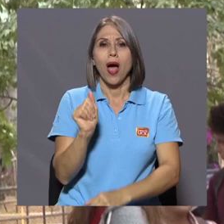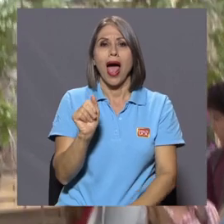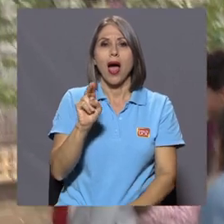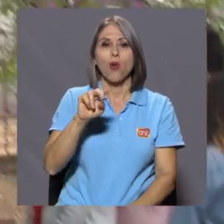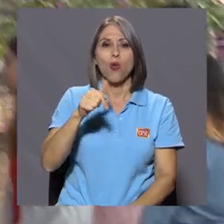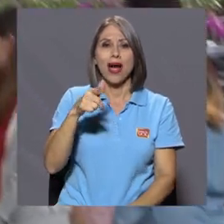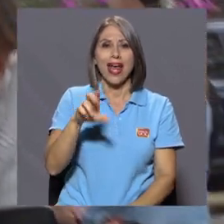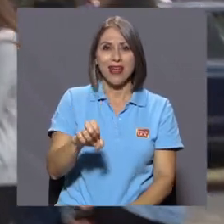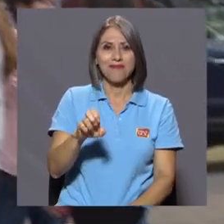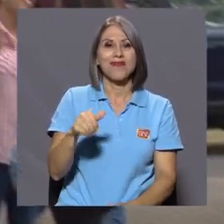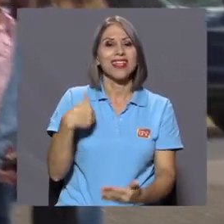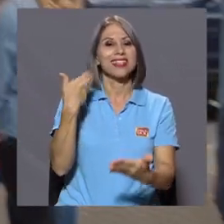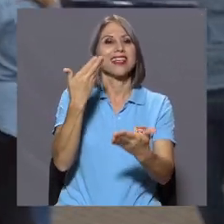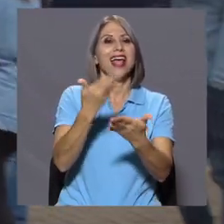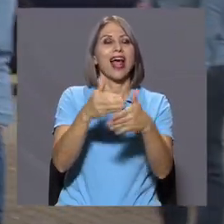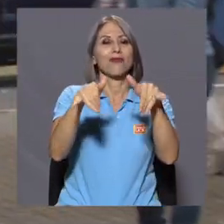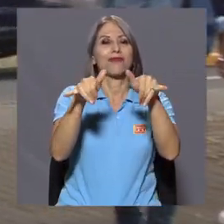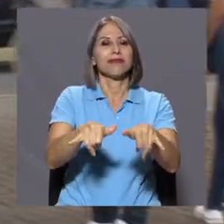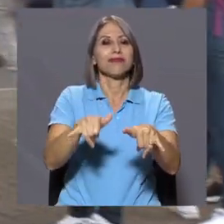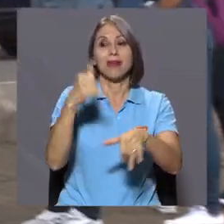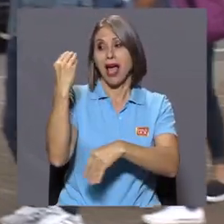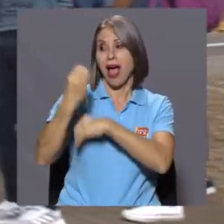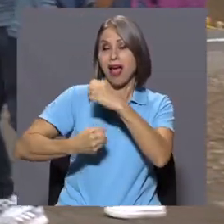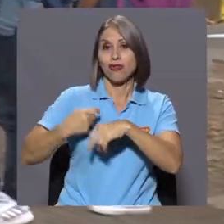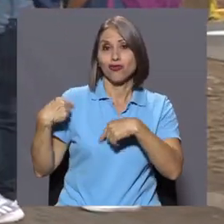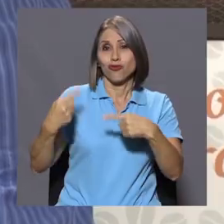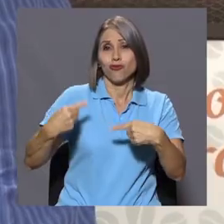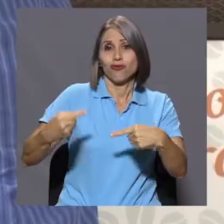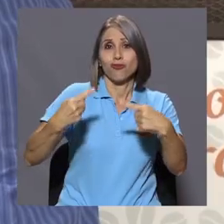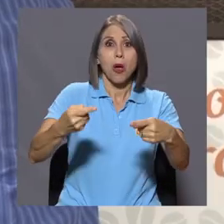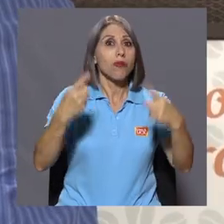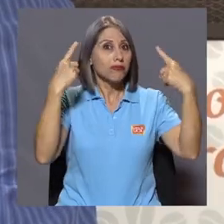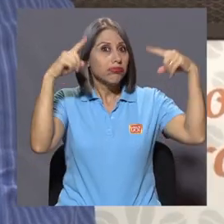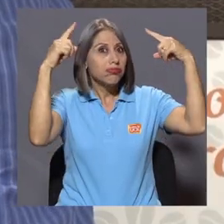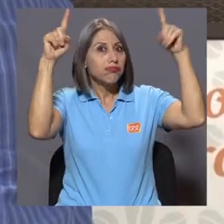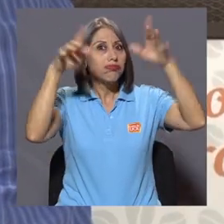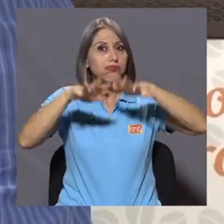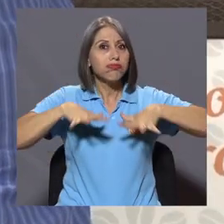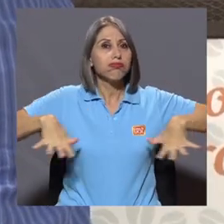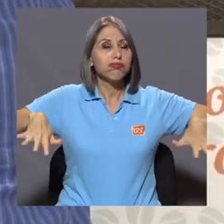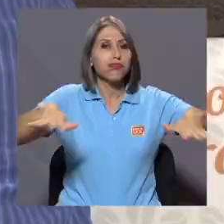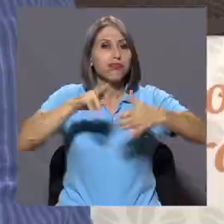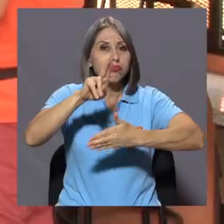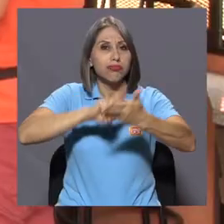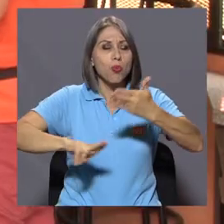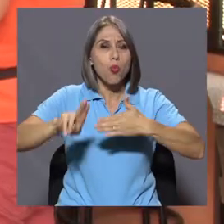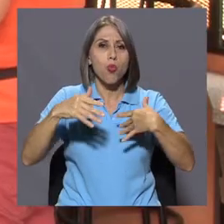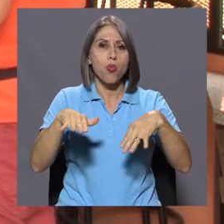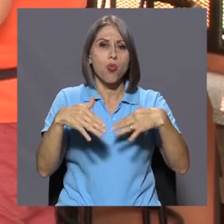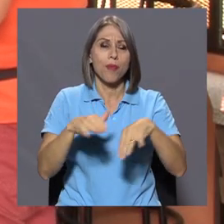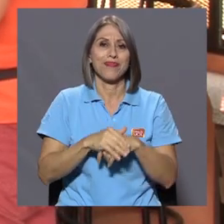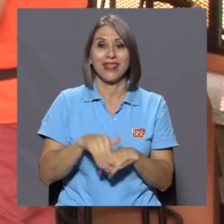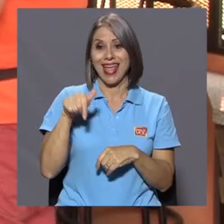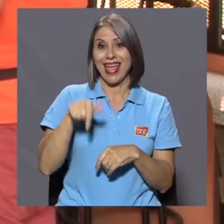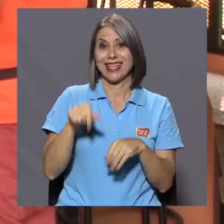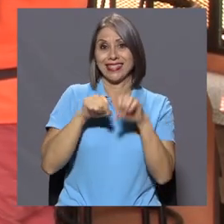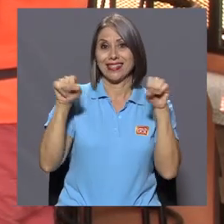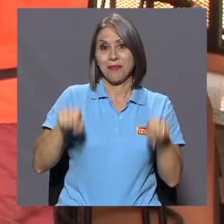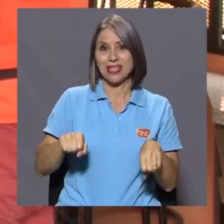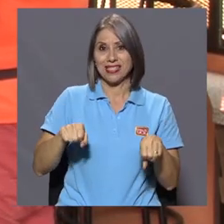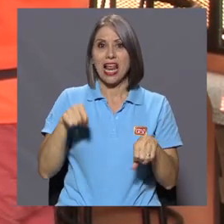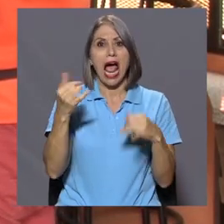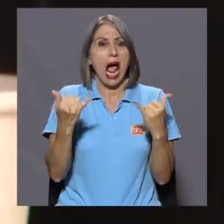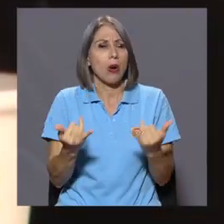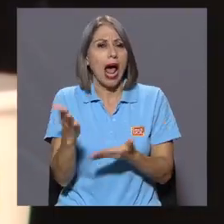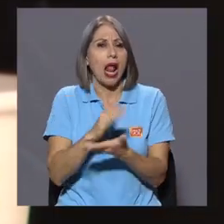Durante todos estos años, el éxito de estos establecimientos dentro del campus Rodrigo Facio ha sido notorio. Este semestre, estos